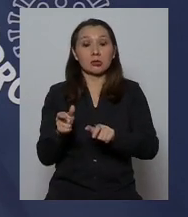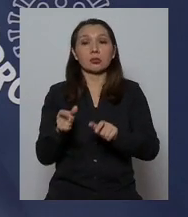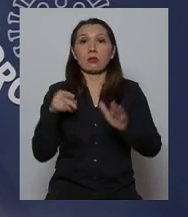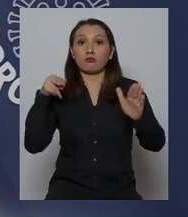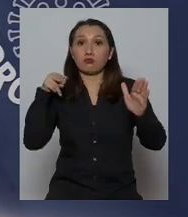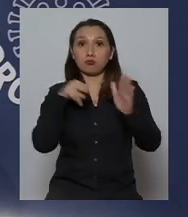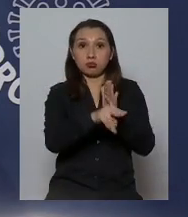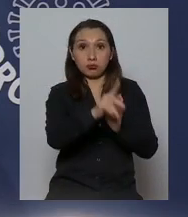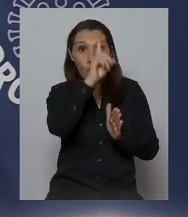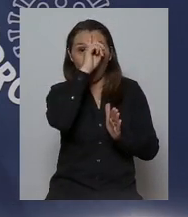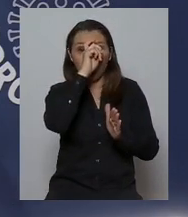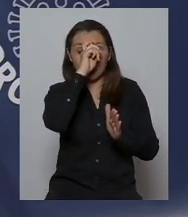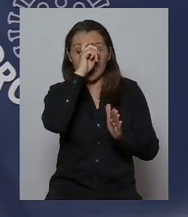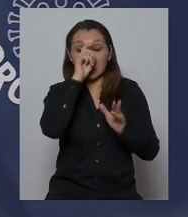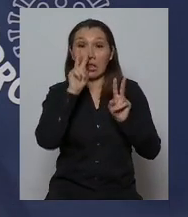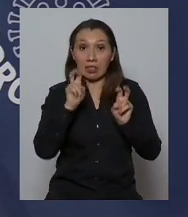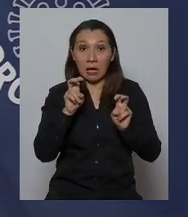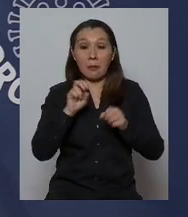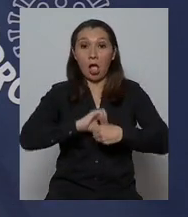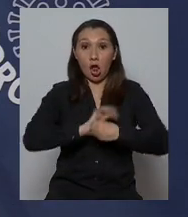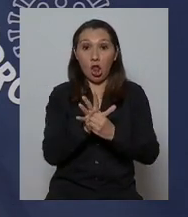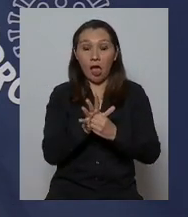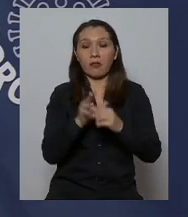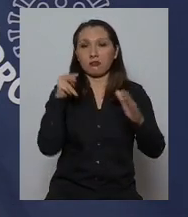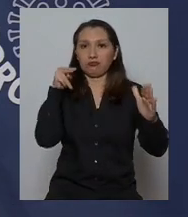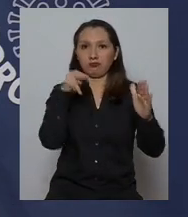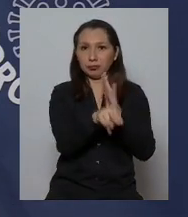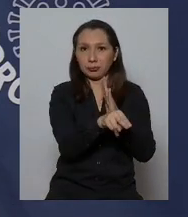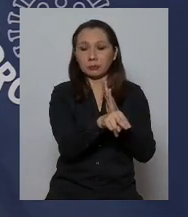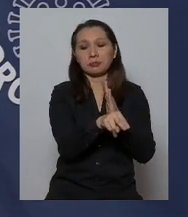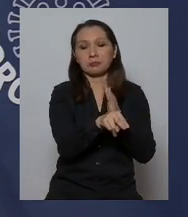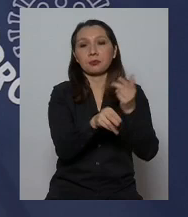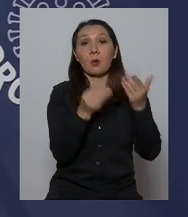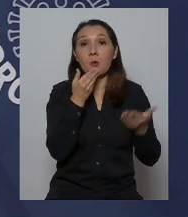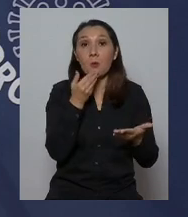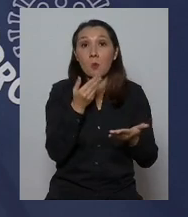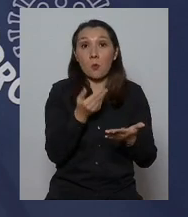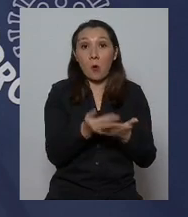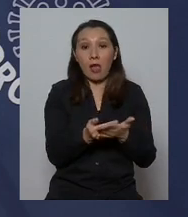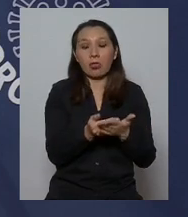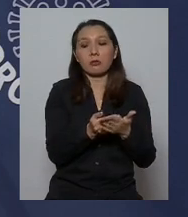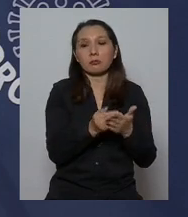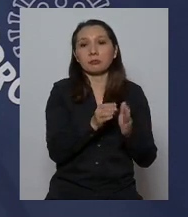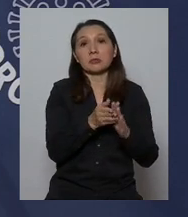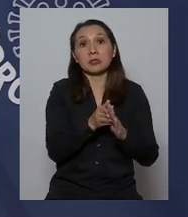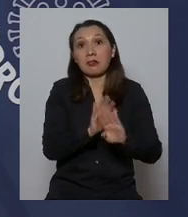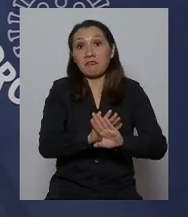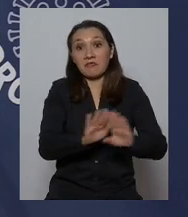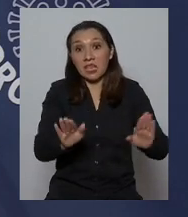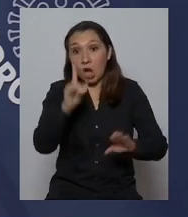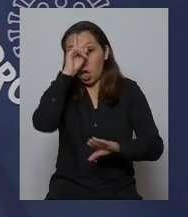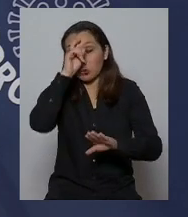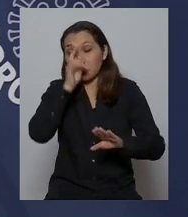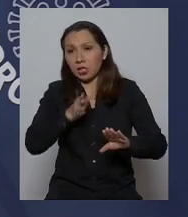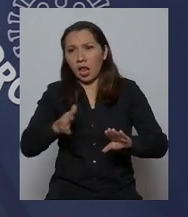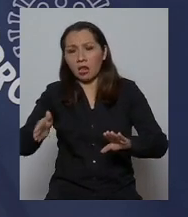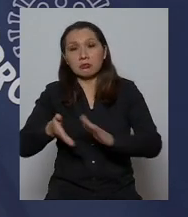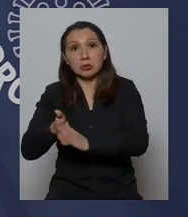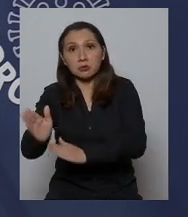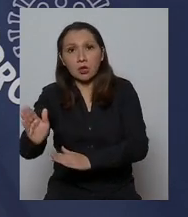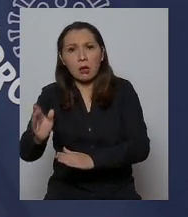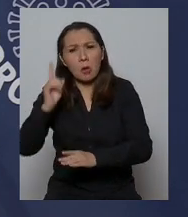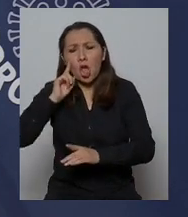hospitalizados por esta enfermedad y que en el momento del alta del hospital todavía tienen